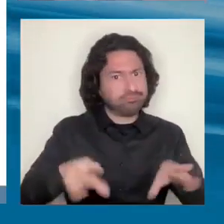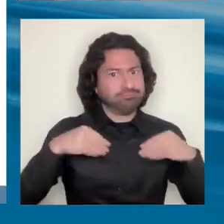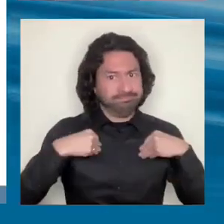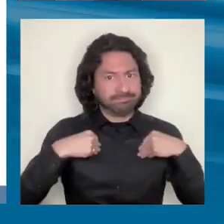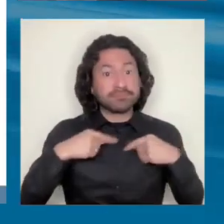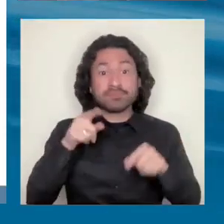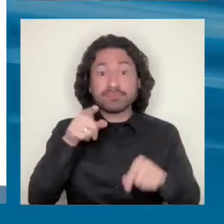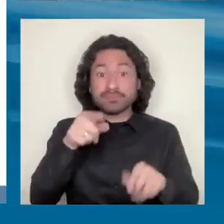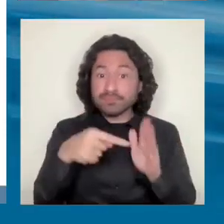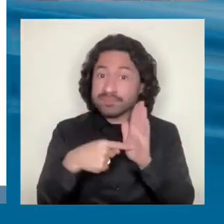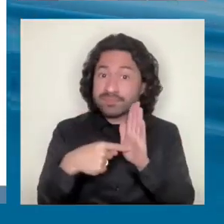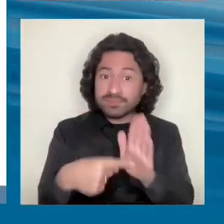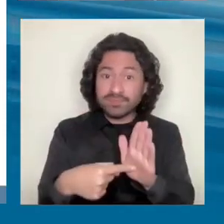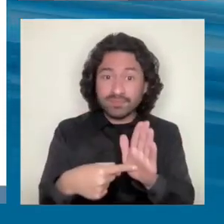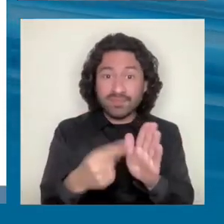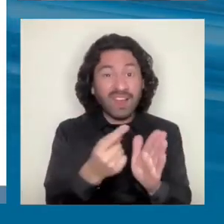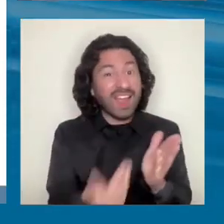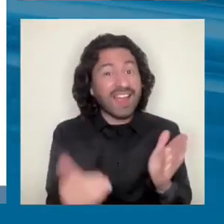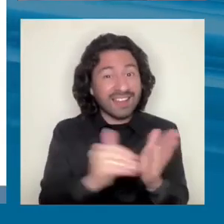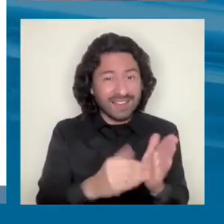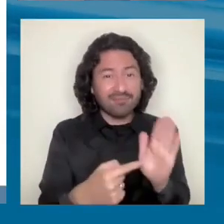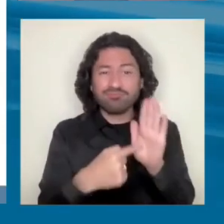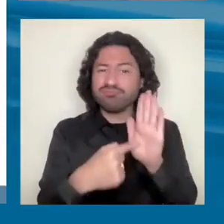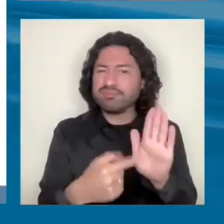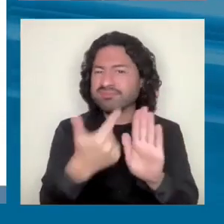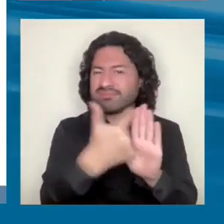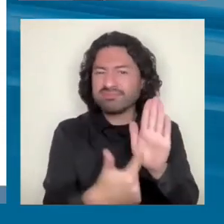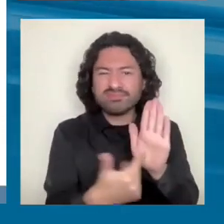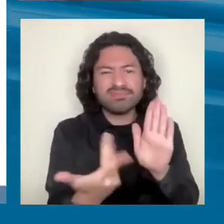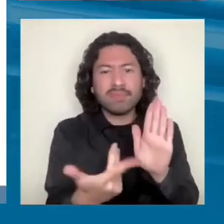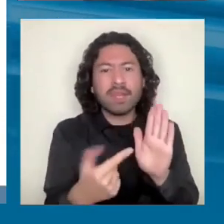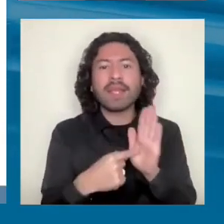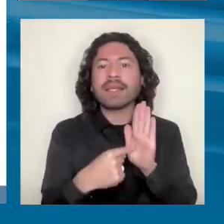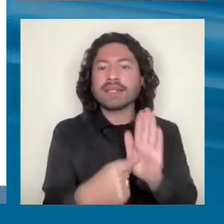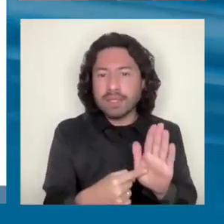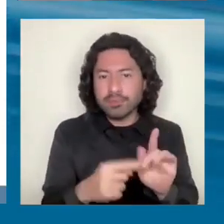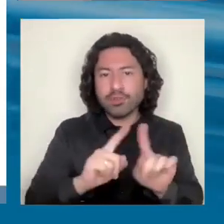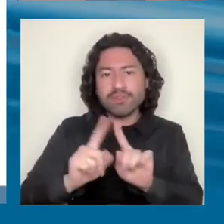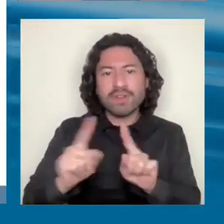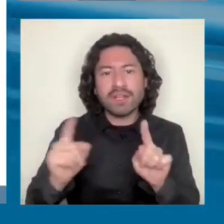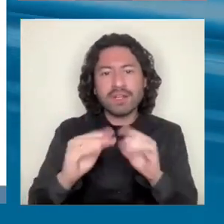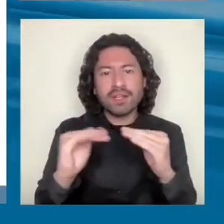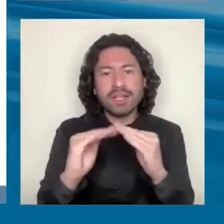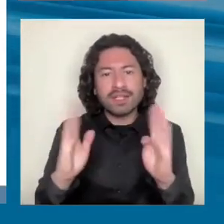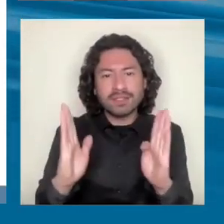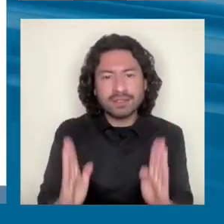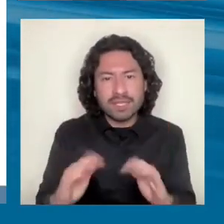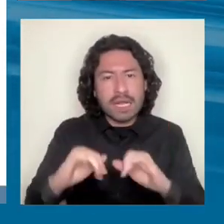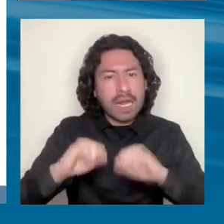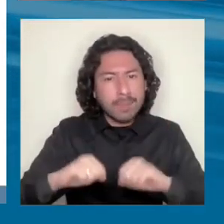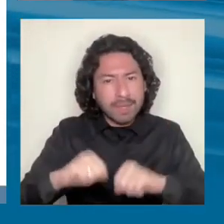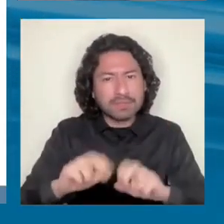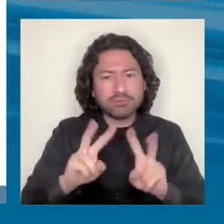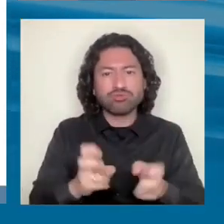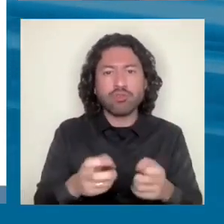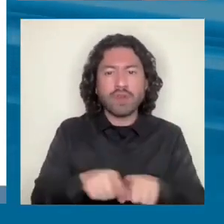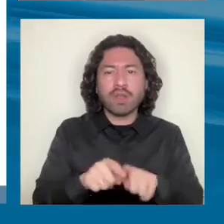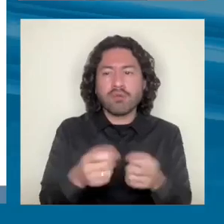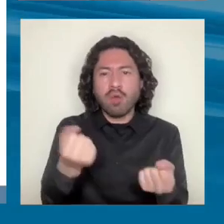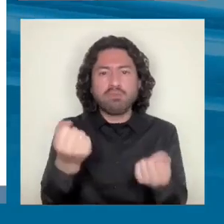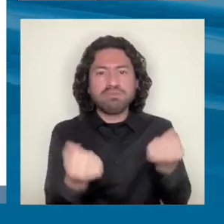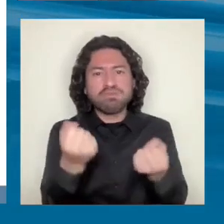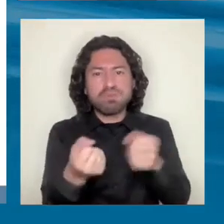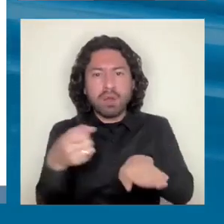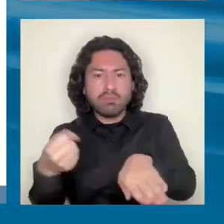ejemplo aquí de nuevo son los ejemplos de las capacidades institucionales en electromovilidad para mencionar solo